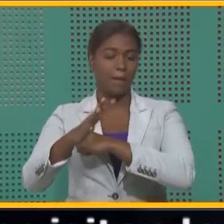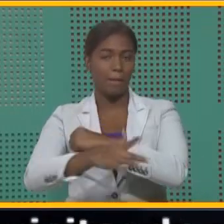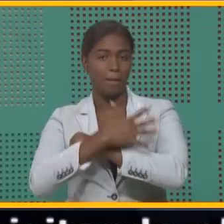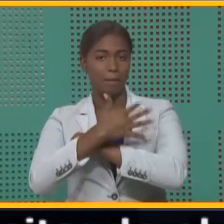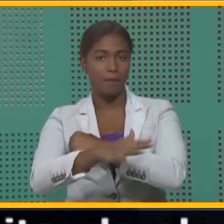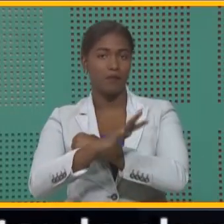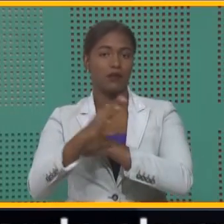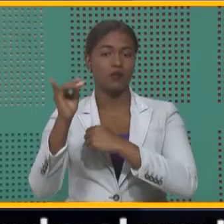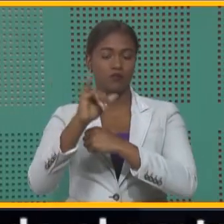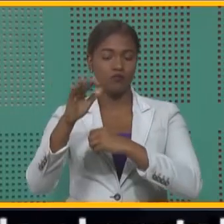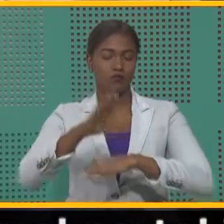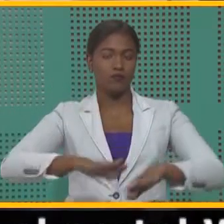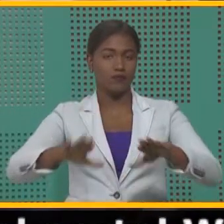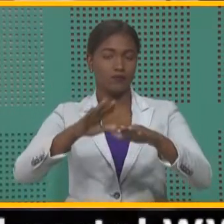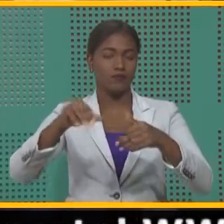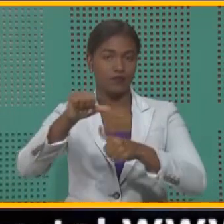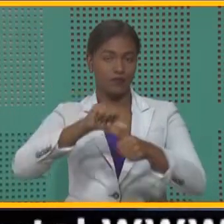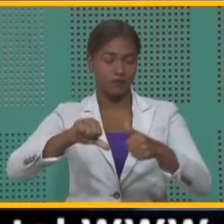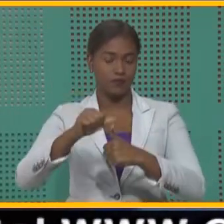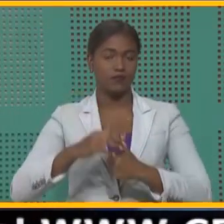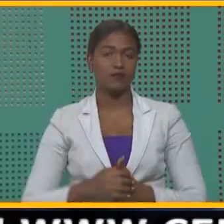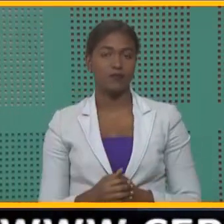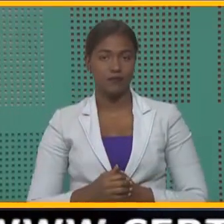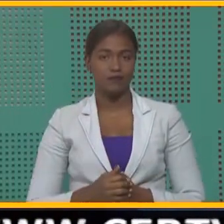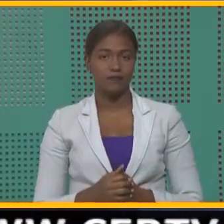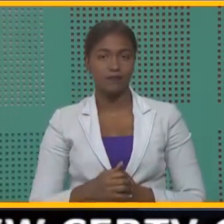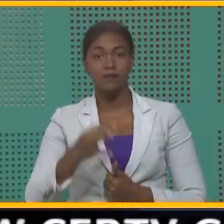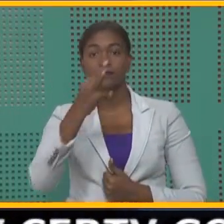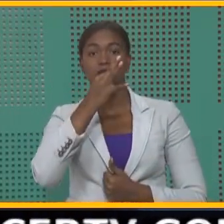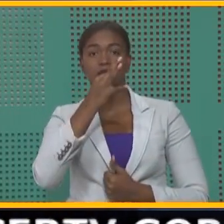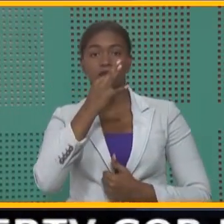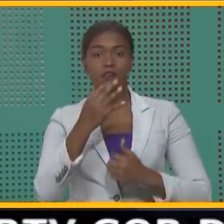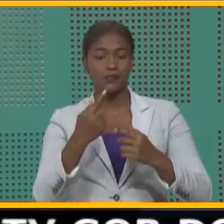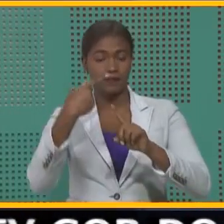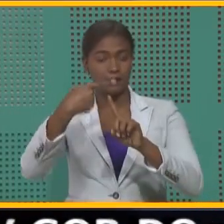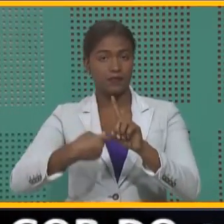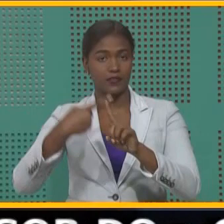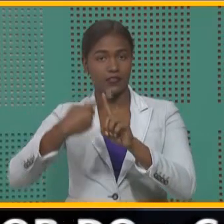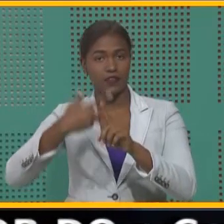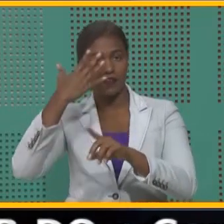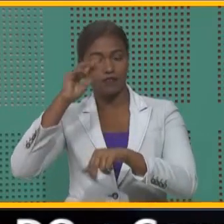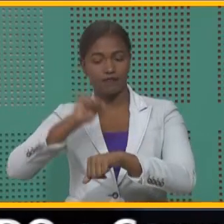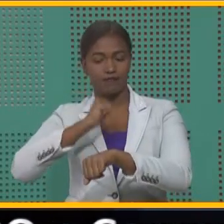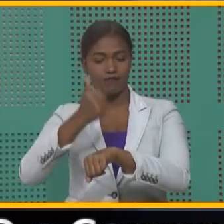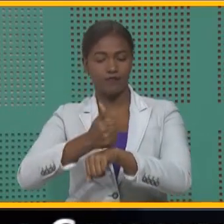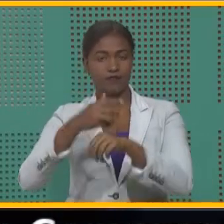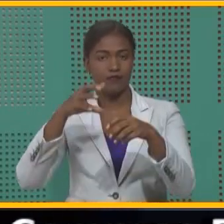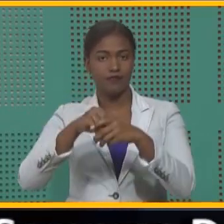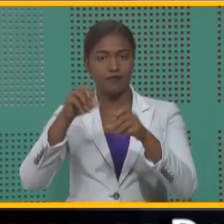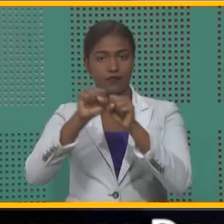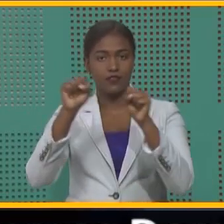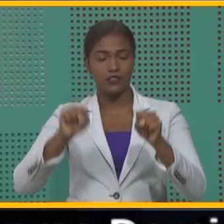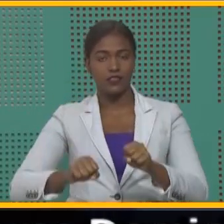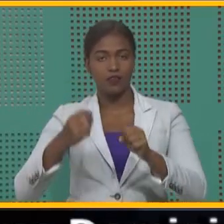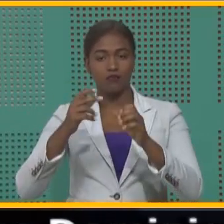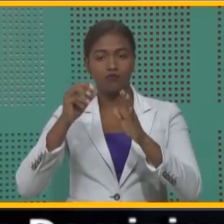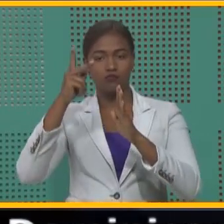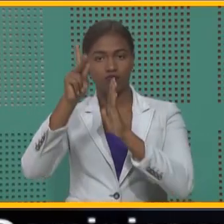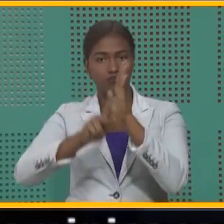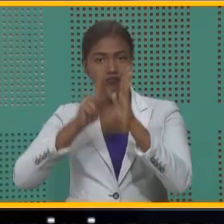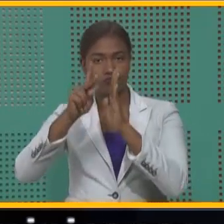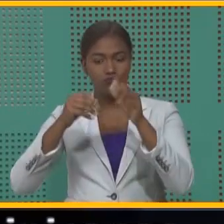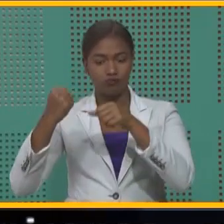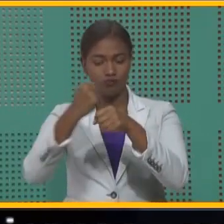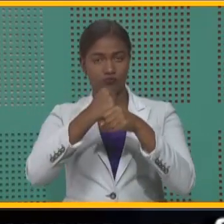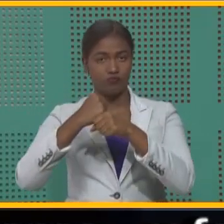y costas de Azua. En los próximos meses se instalará el sistema de videovigilancia